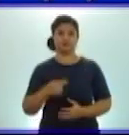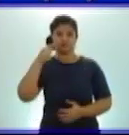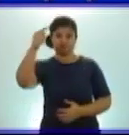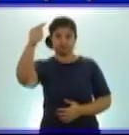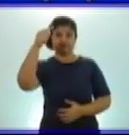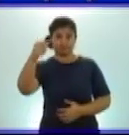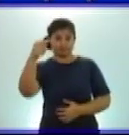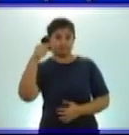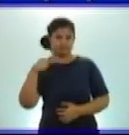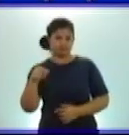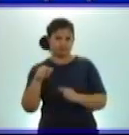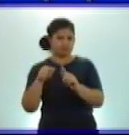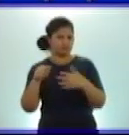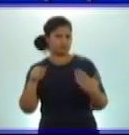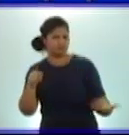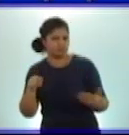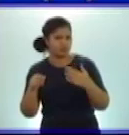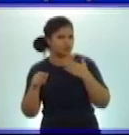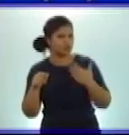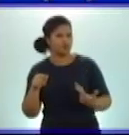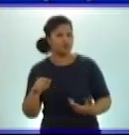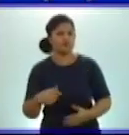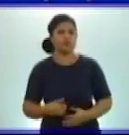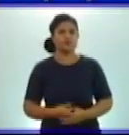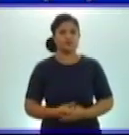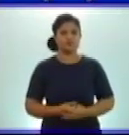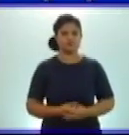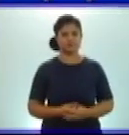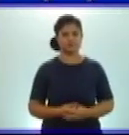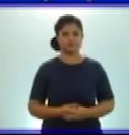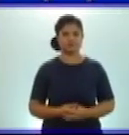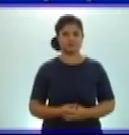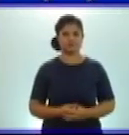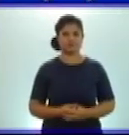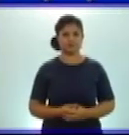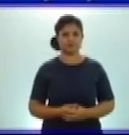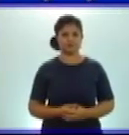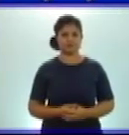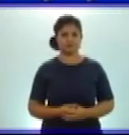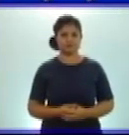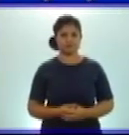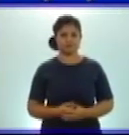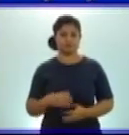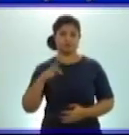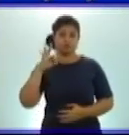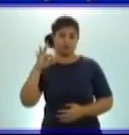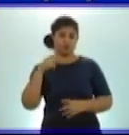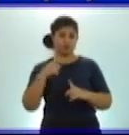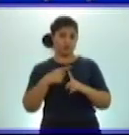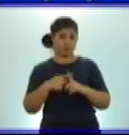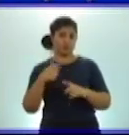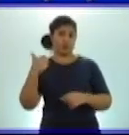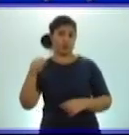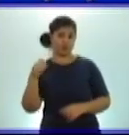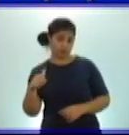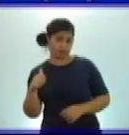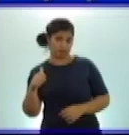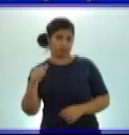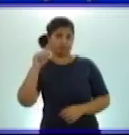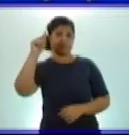que tenemos para descomponer estos números. 8 por 10 elevado a 4 más